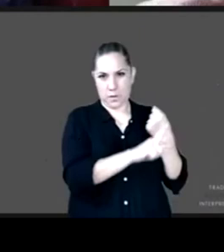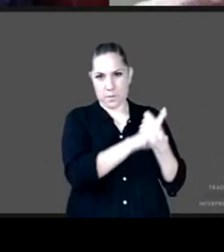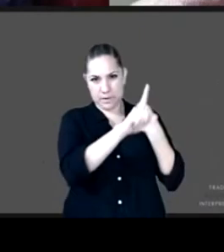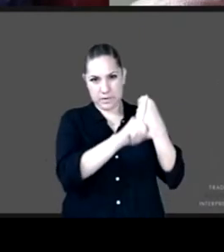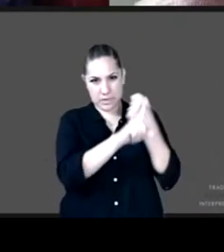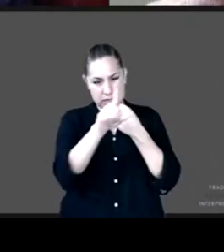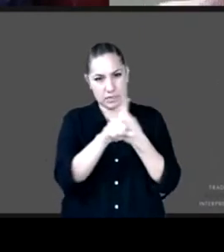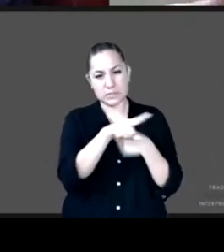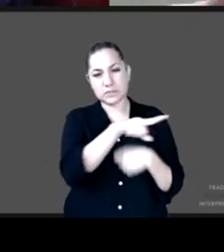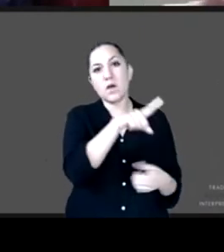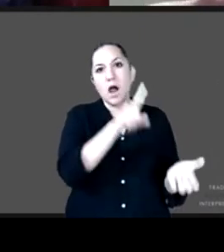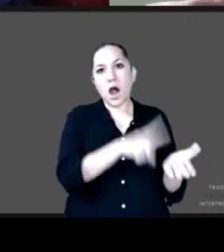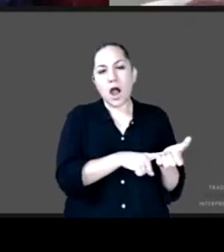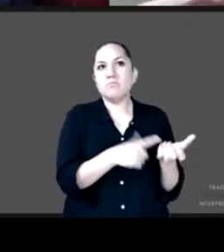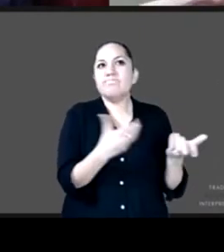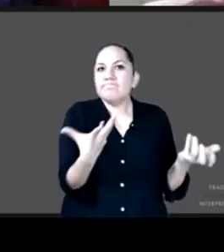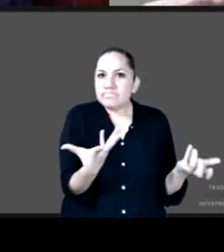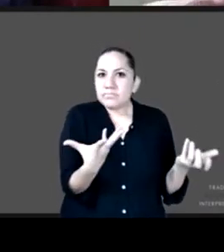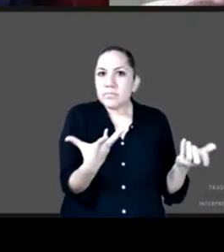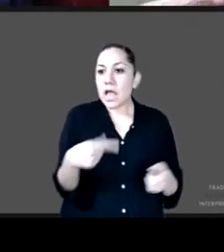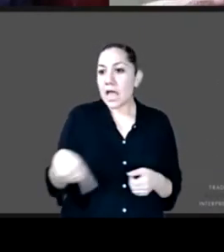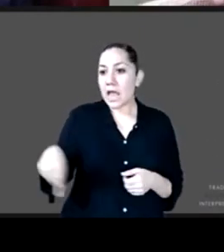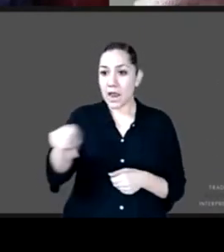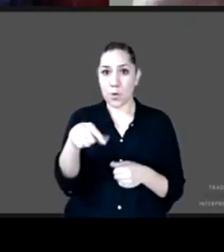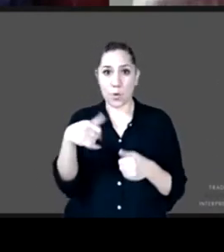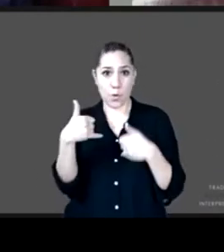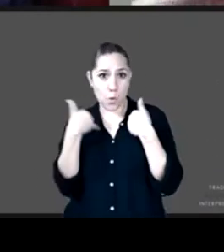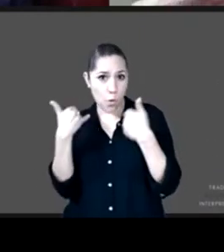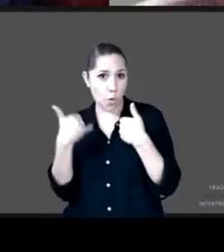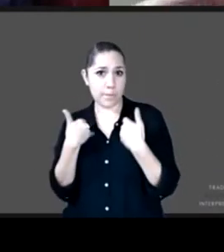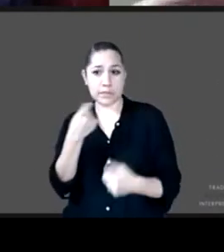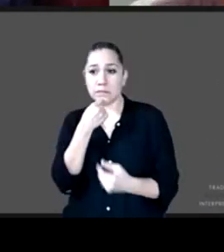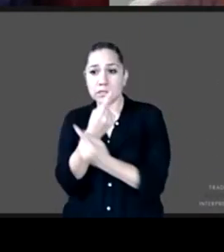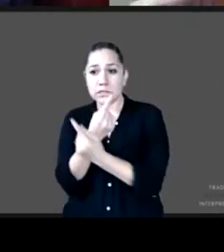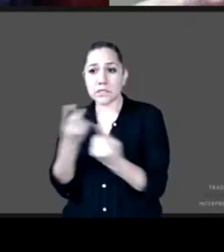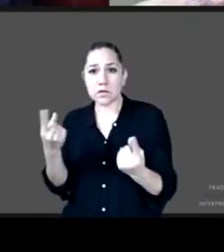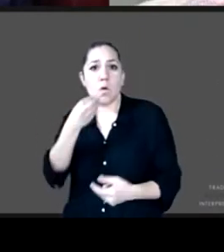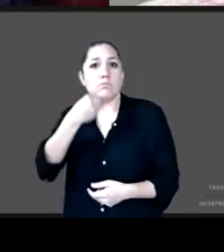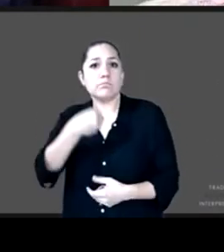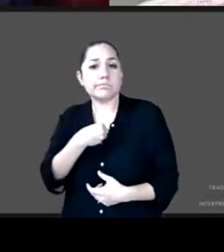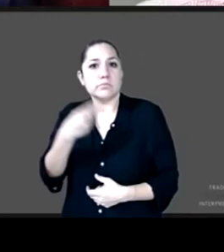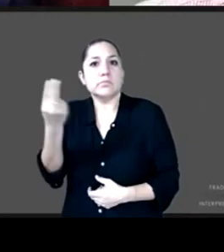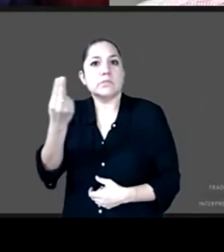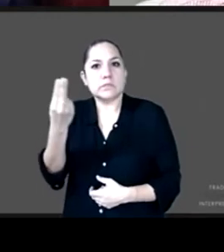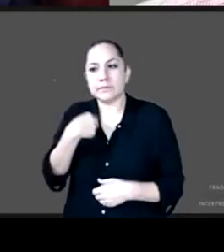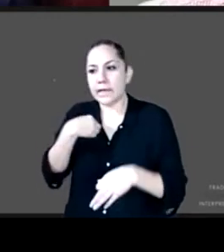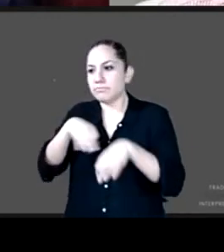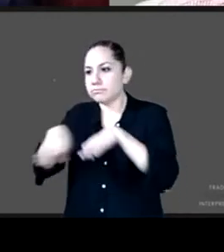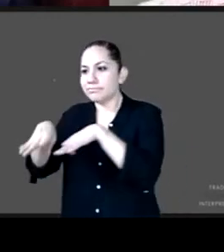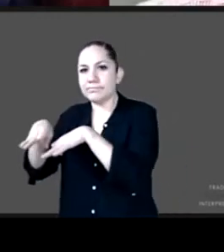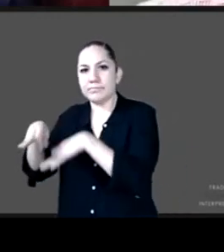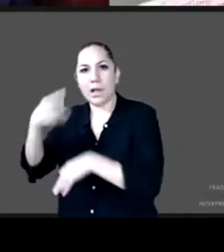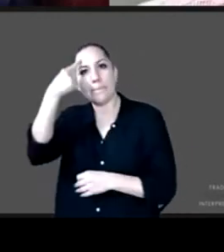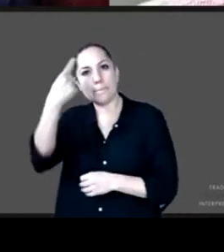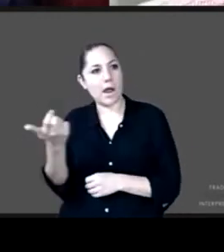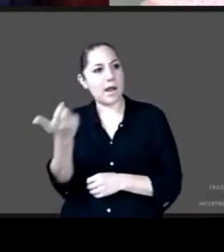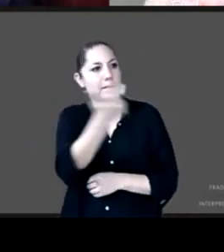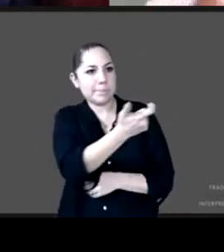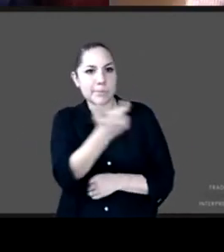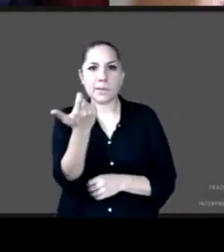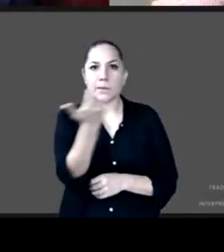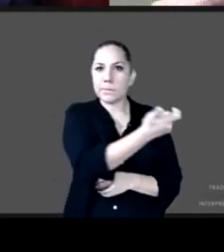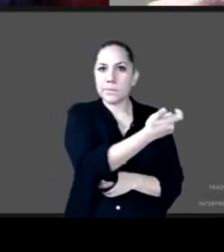niñas niños tienen que aportar en los ingresos de los hogares y consecuentemente pues se alimenta el trabajo infantil